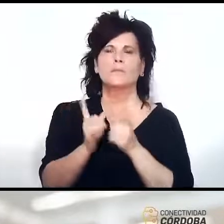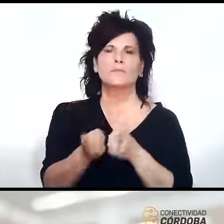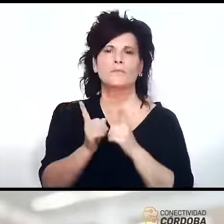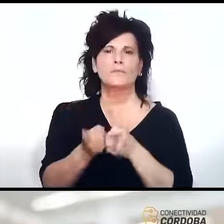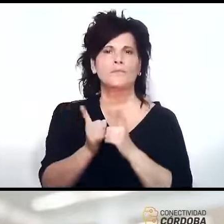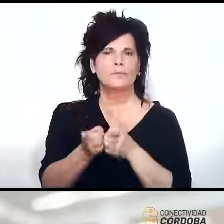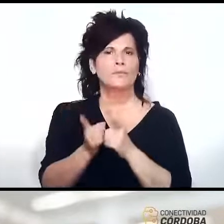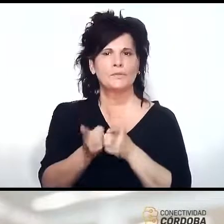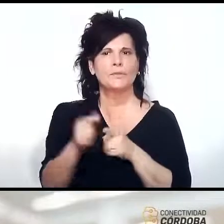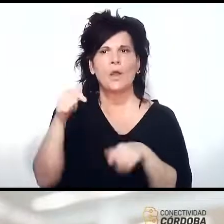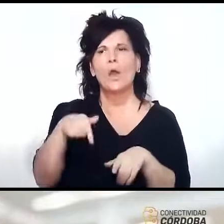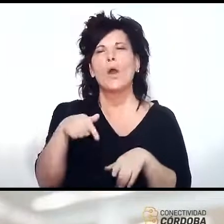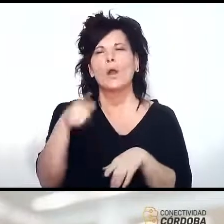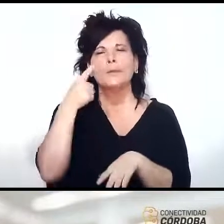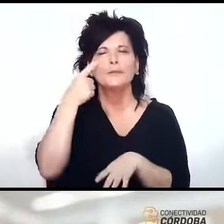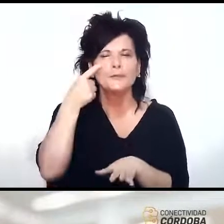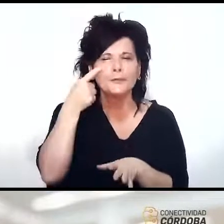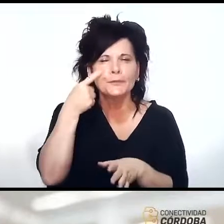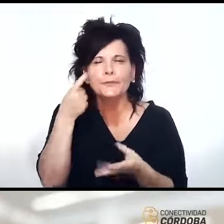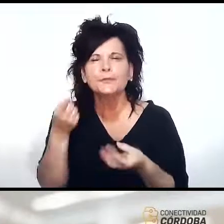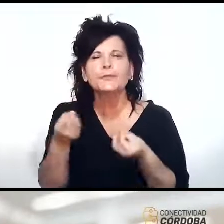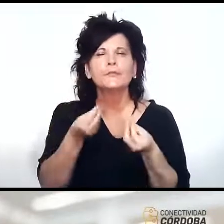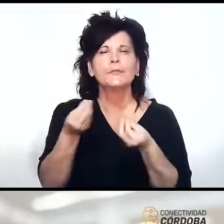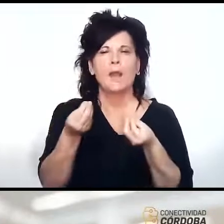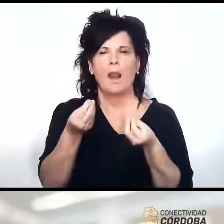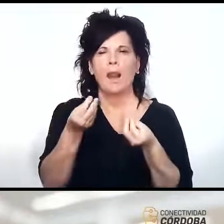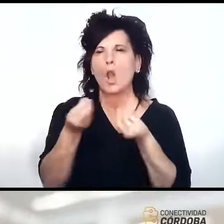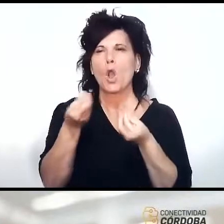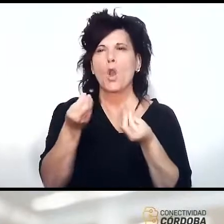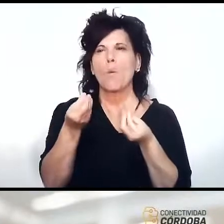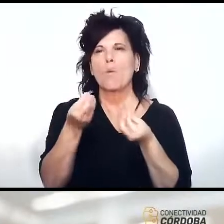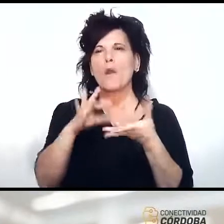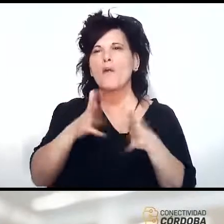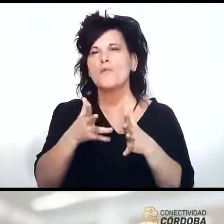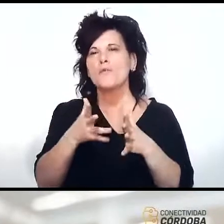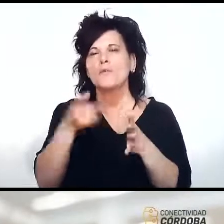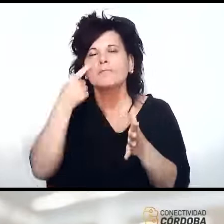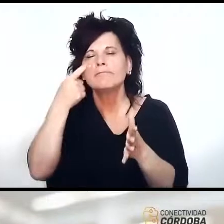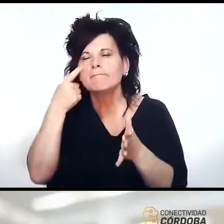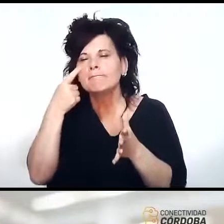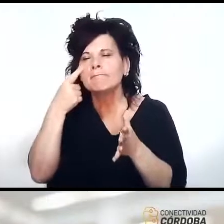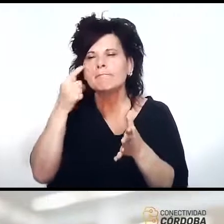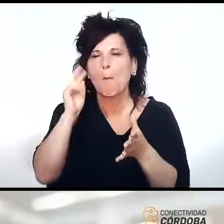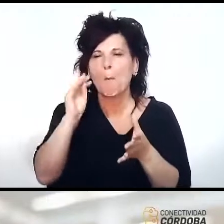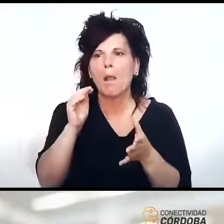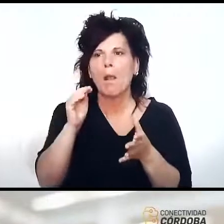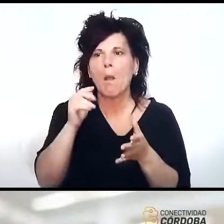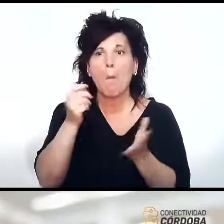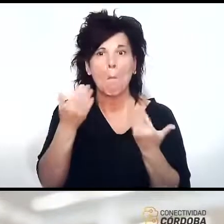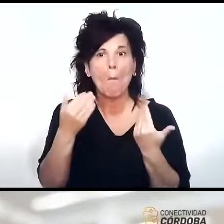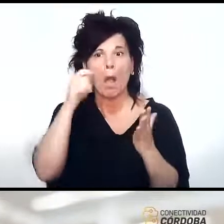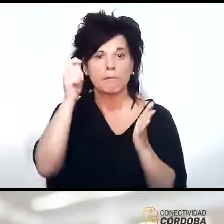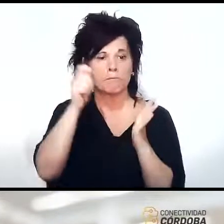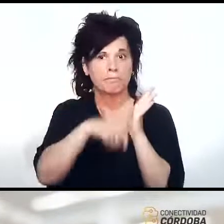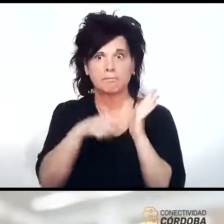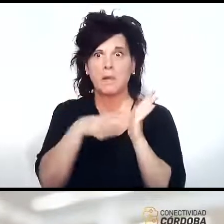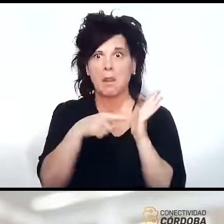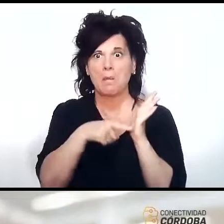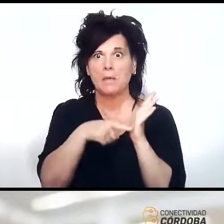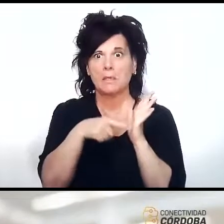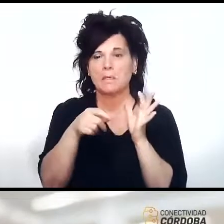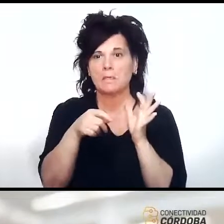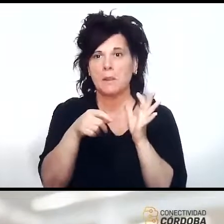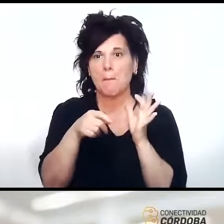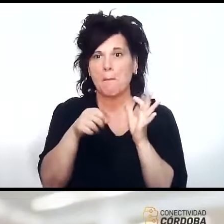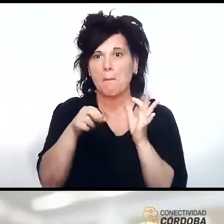se están haciendo pruebas es como un programa piloto te podés anotar ese programa piloto pero la realidad es que